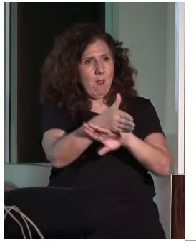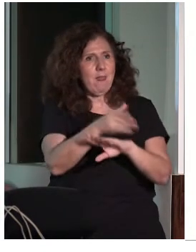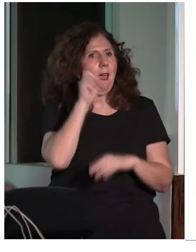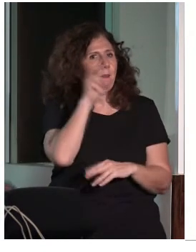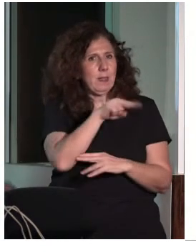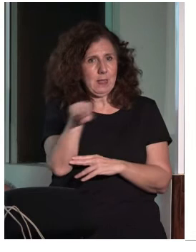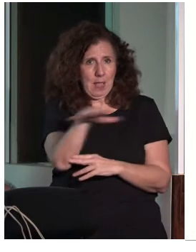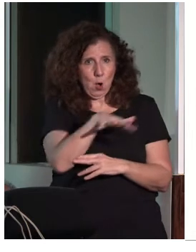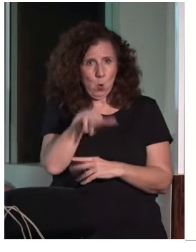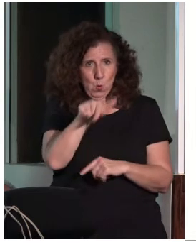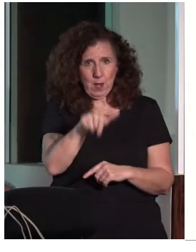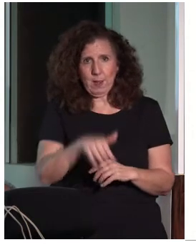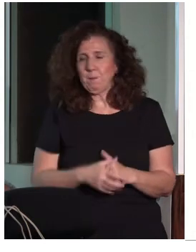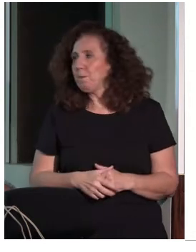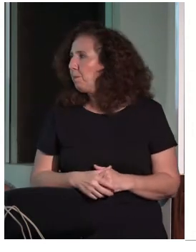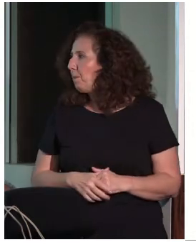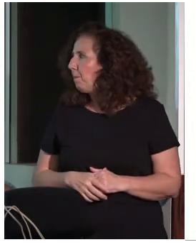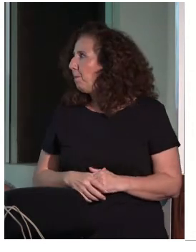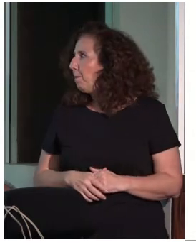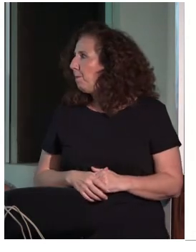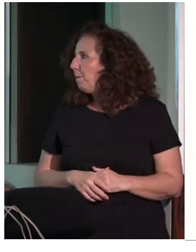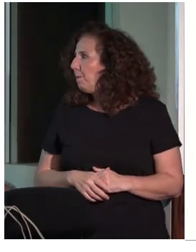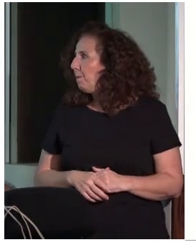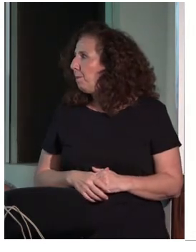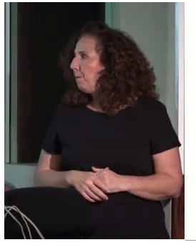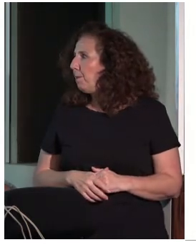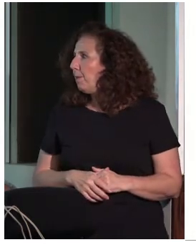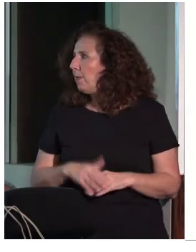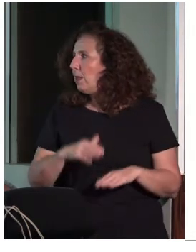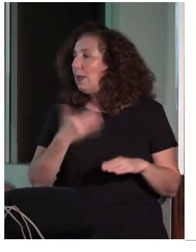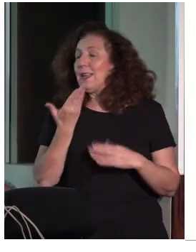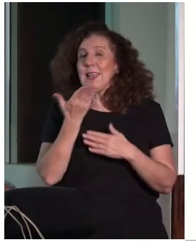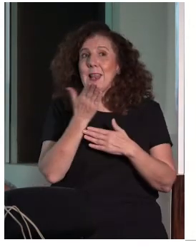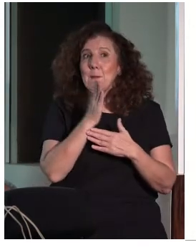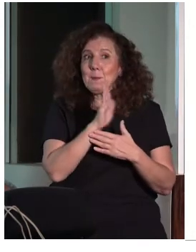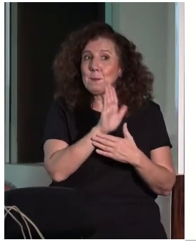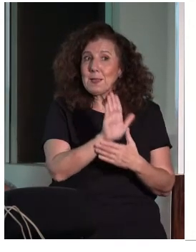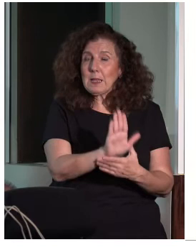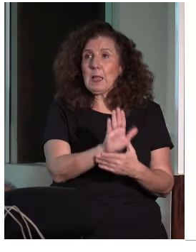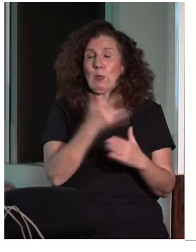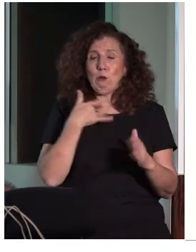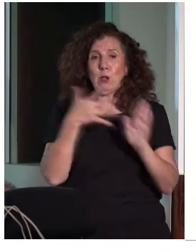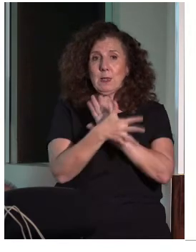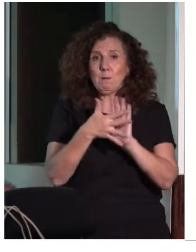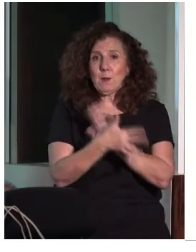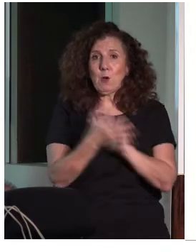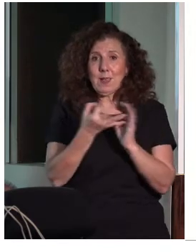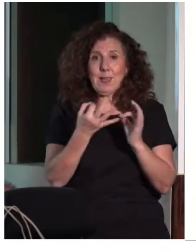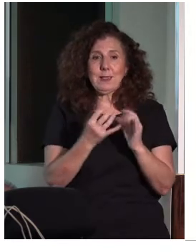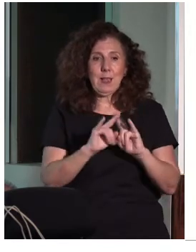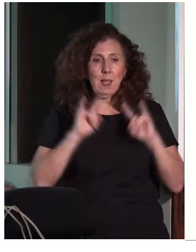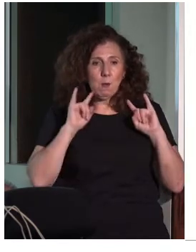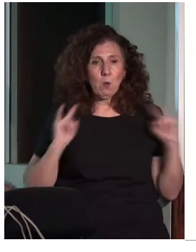Y, bueno, en la presentación les explico un poco lo que es el bucle magnético.